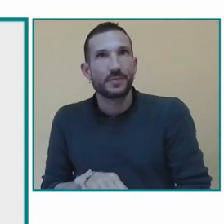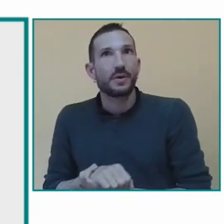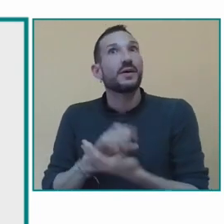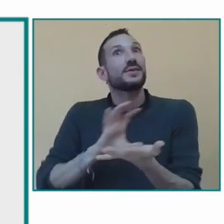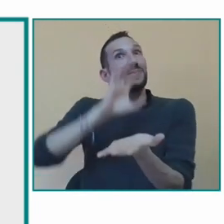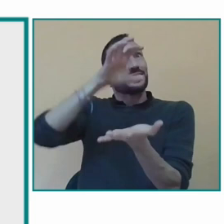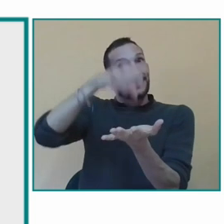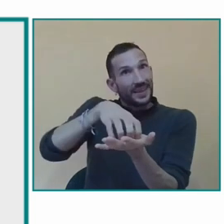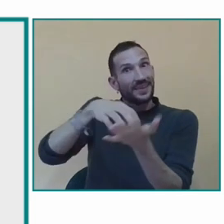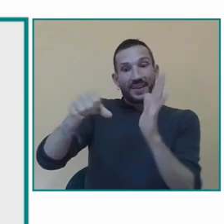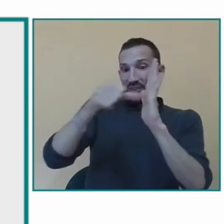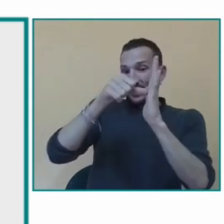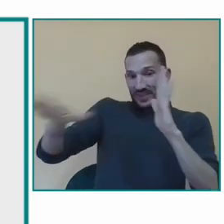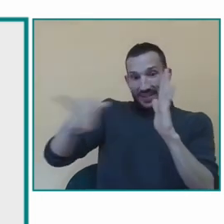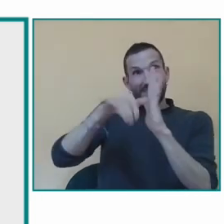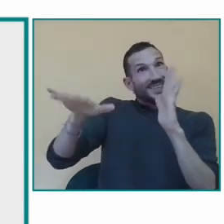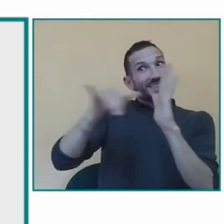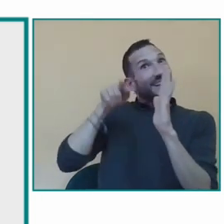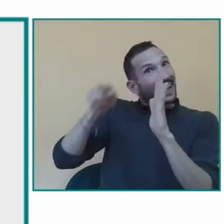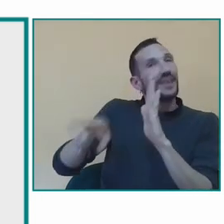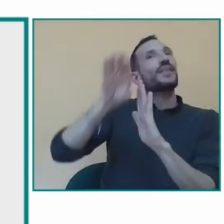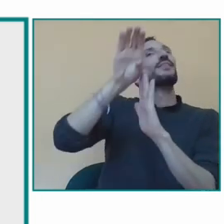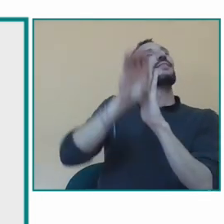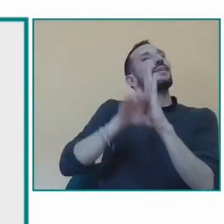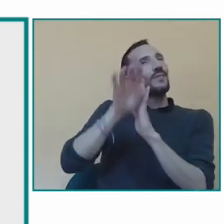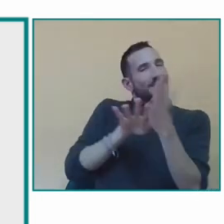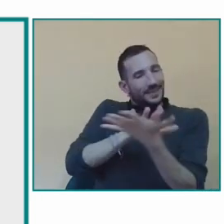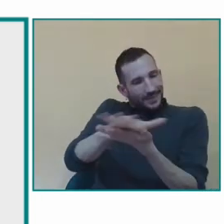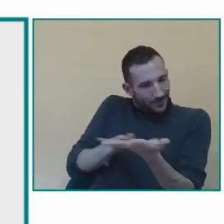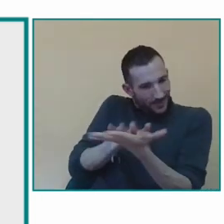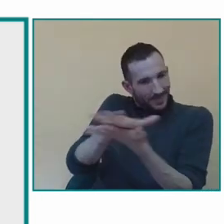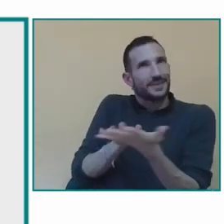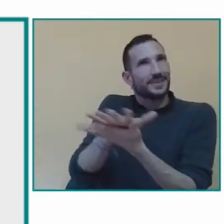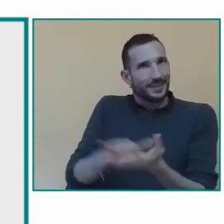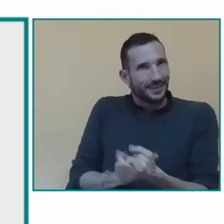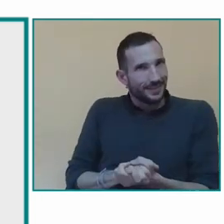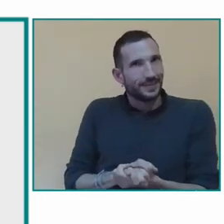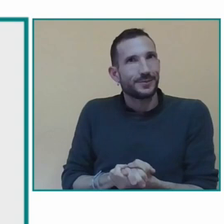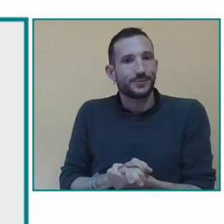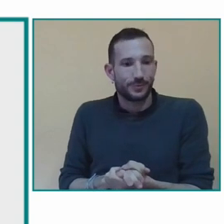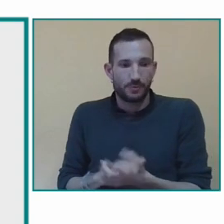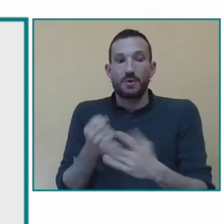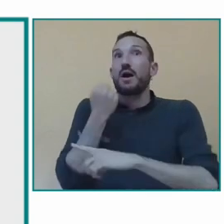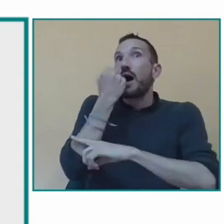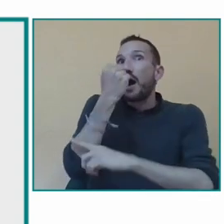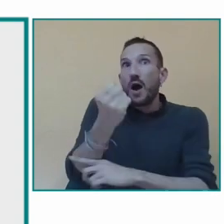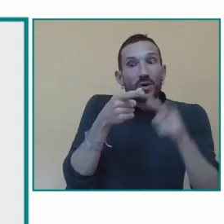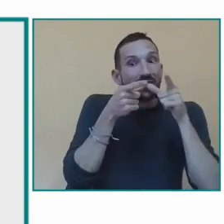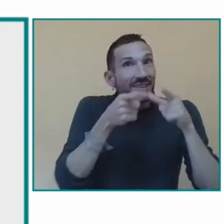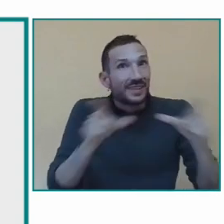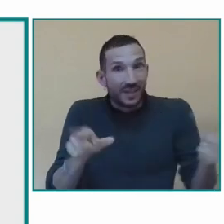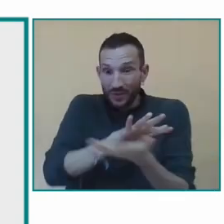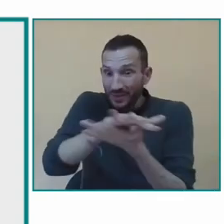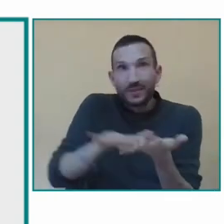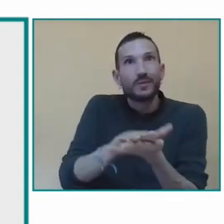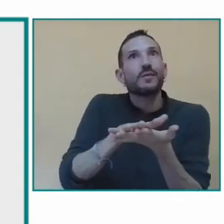de la adaptación bueno colaboramos en la adaptación de los contenidos para que sean accesibles en lengua de signos nosotros desarrollamos el